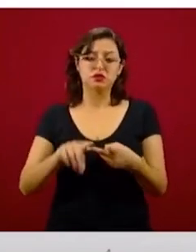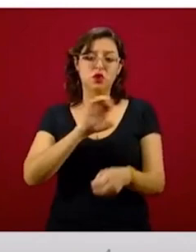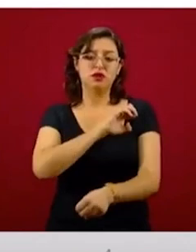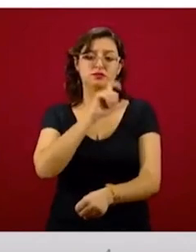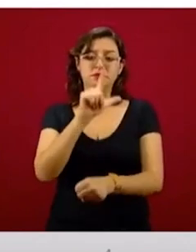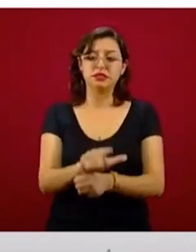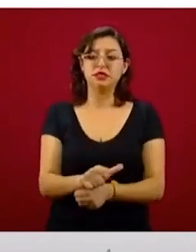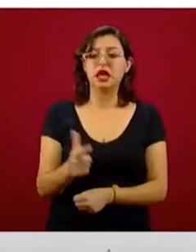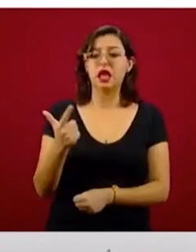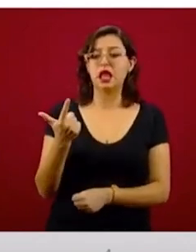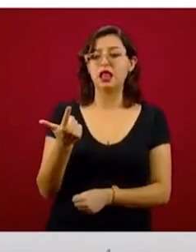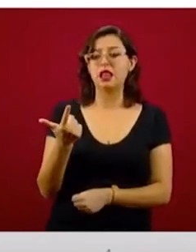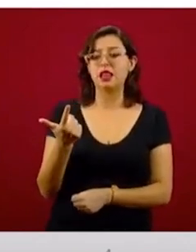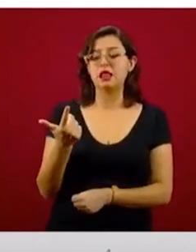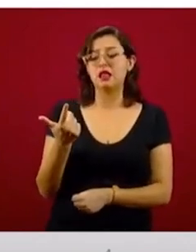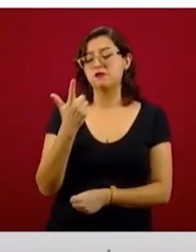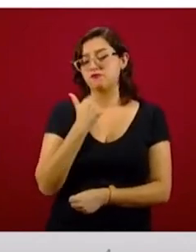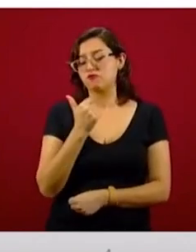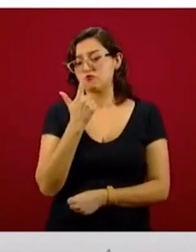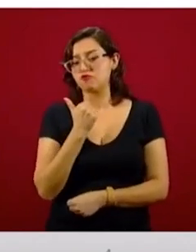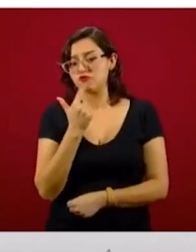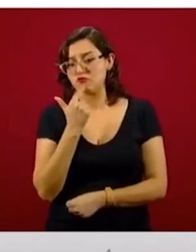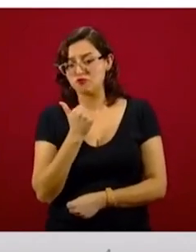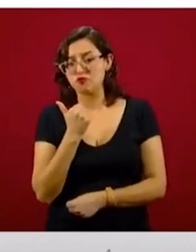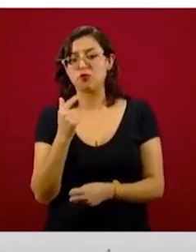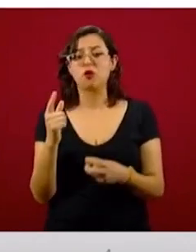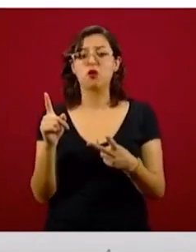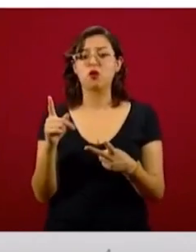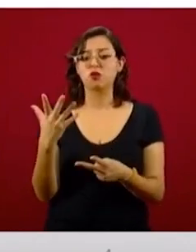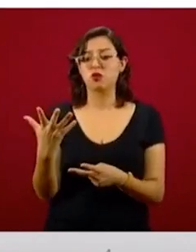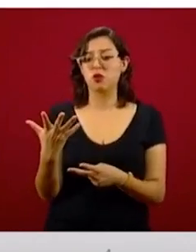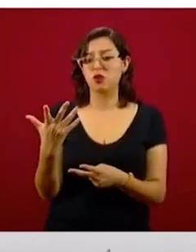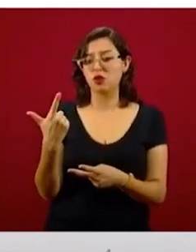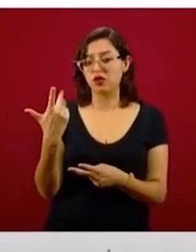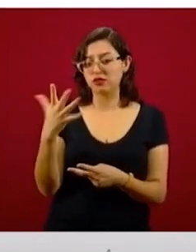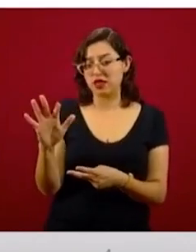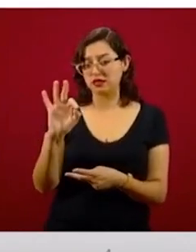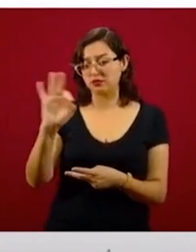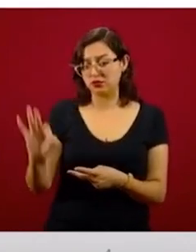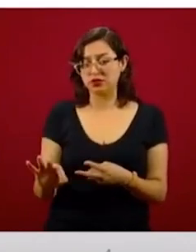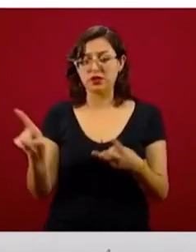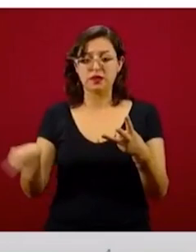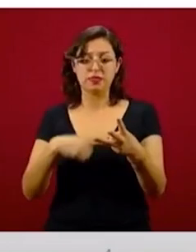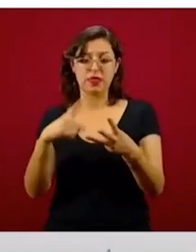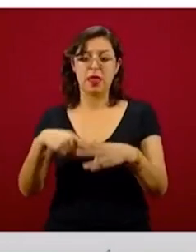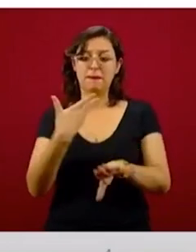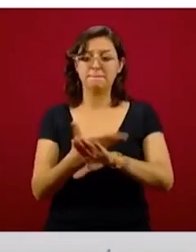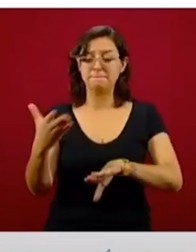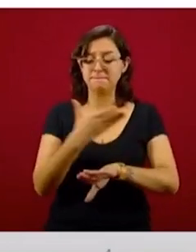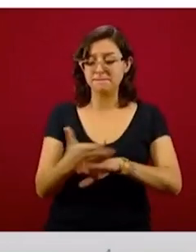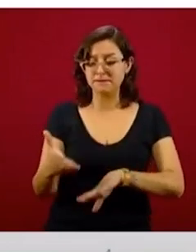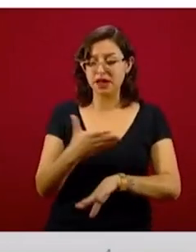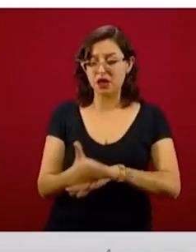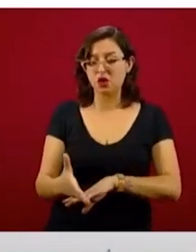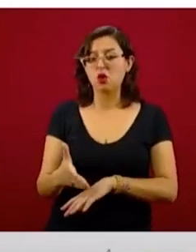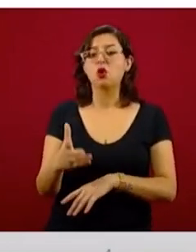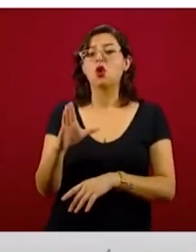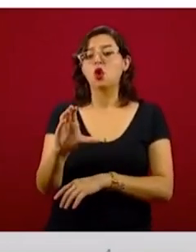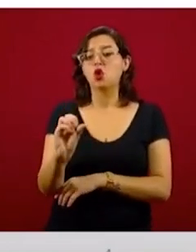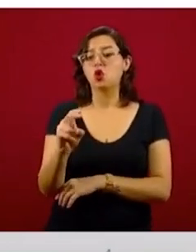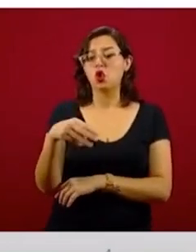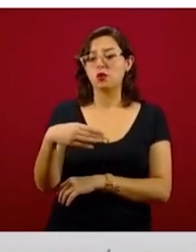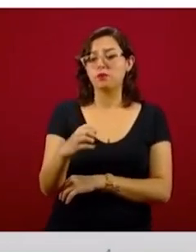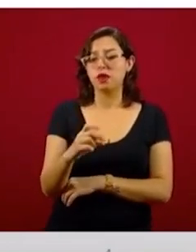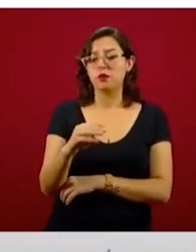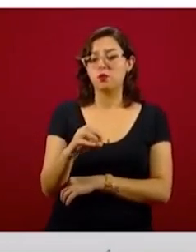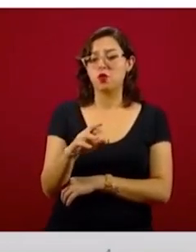mejor conocidos como rojos, y los blancos, que son los conmemorativos, que prestan a tasa del 12.5. Para este segundo sorteo, en el cual